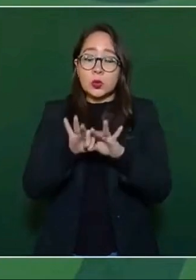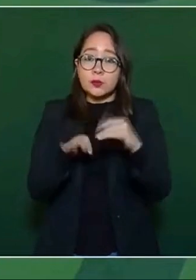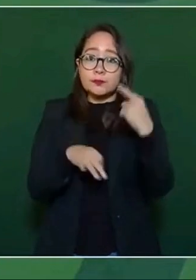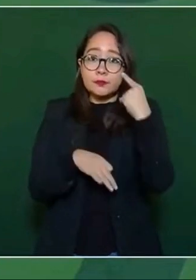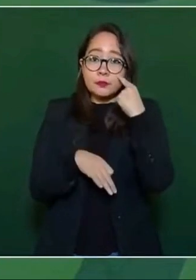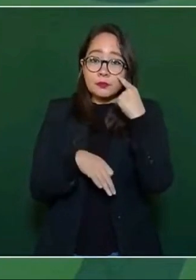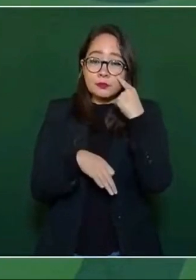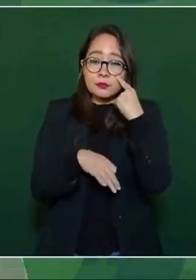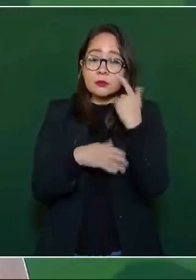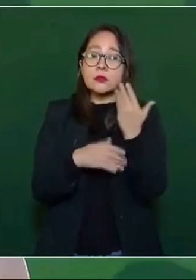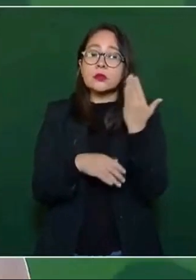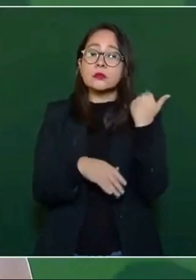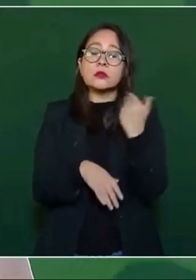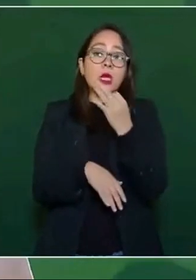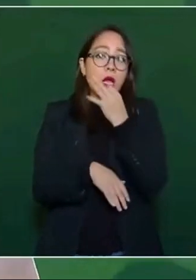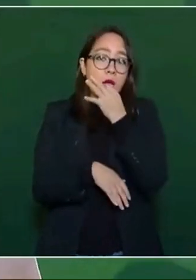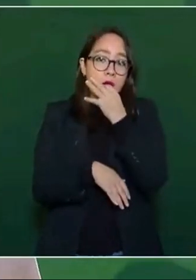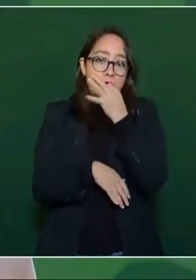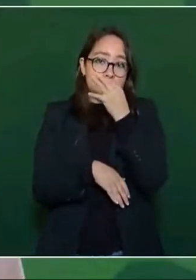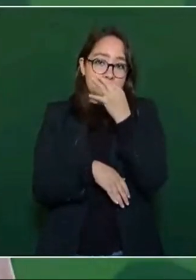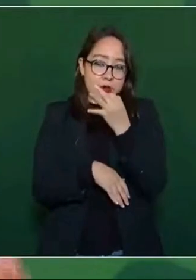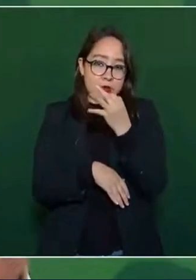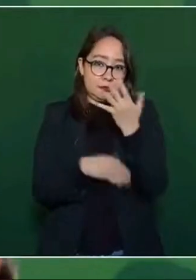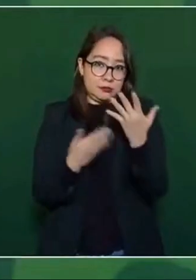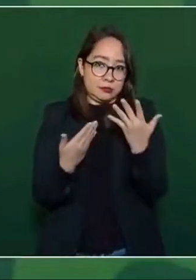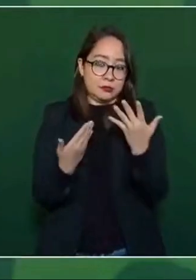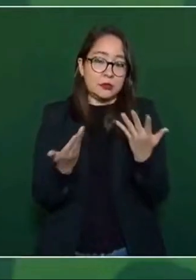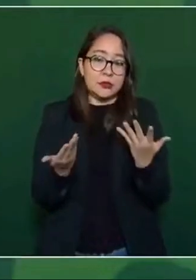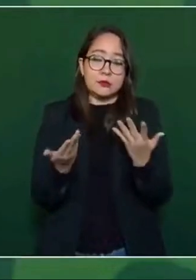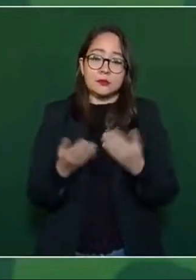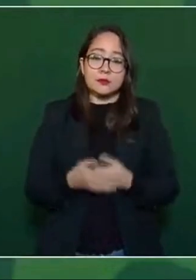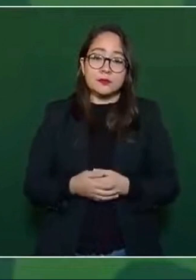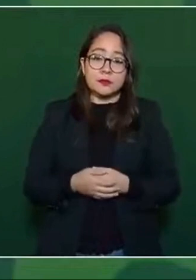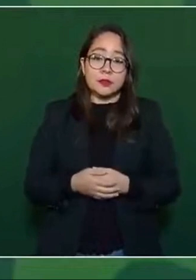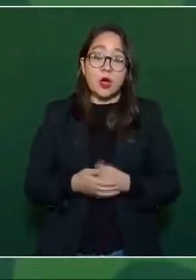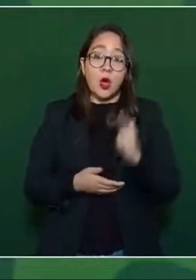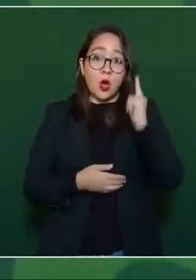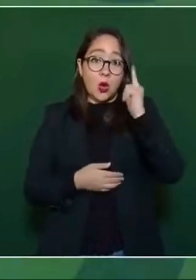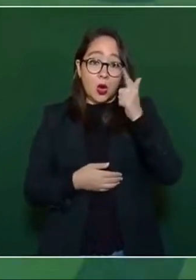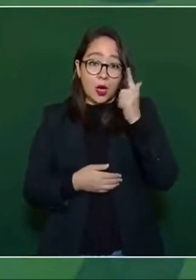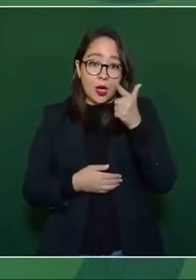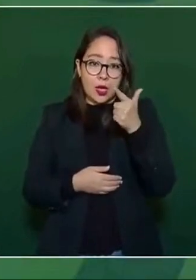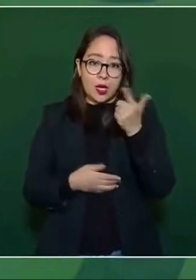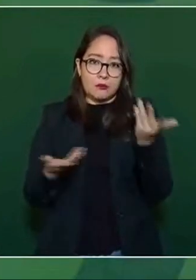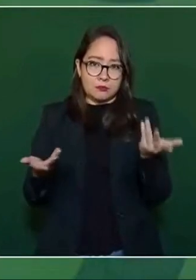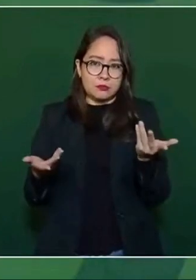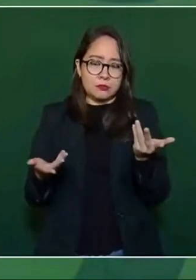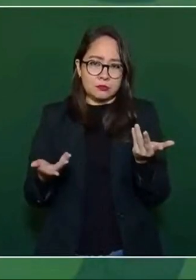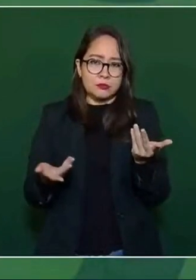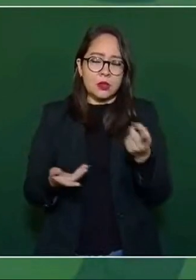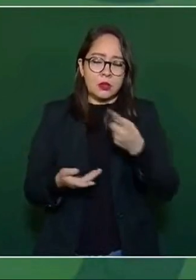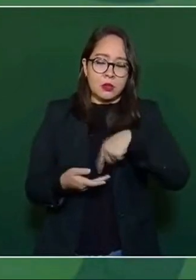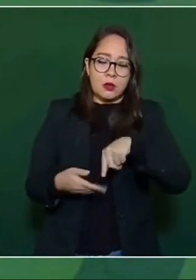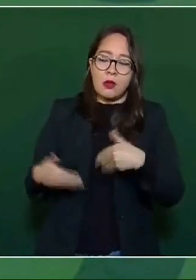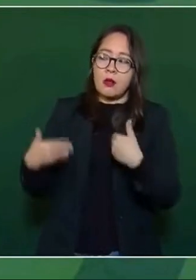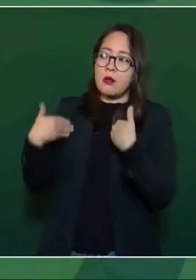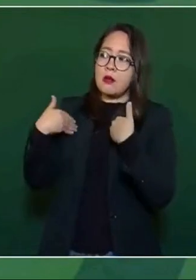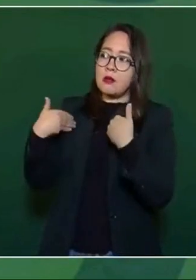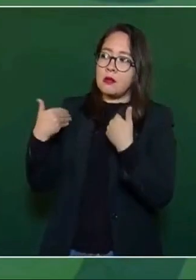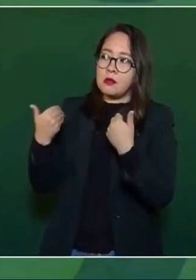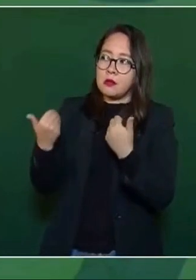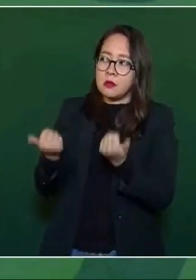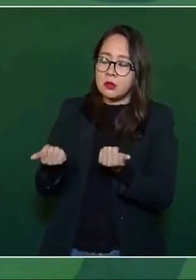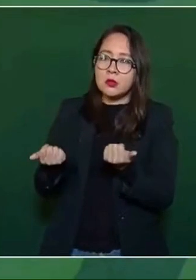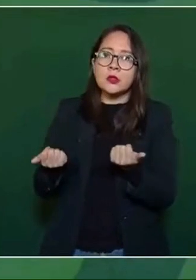se ha informado el día de hoy. Ojalá y se internalice la